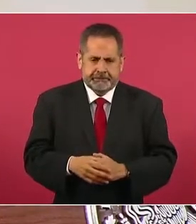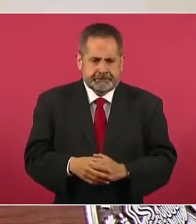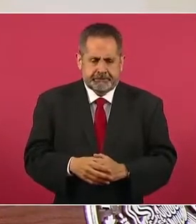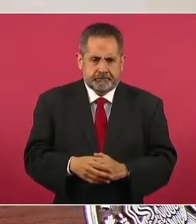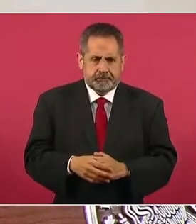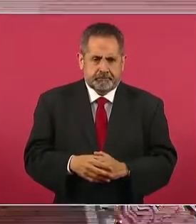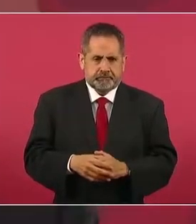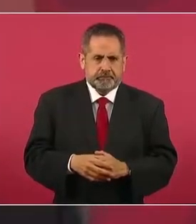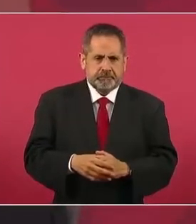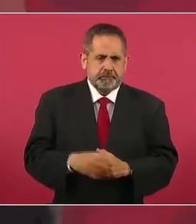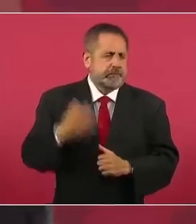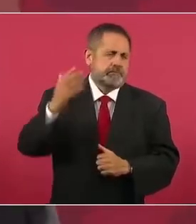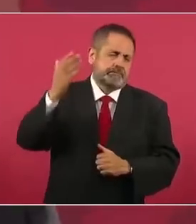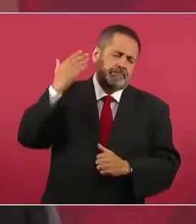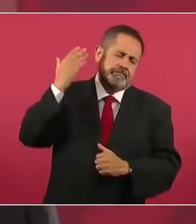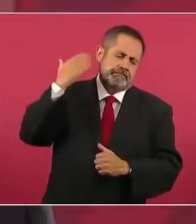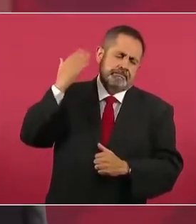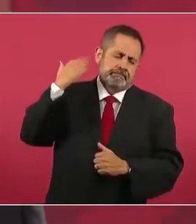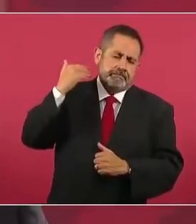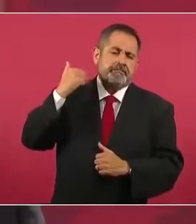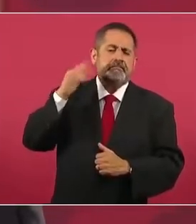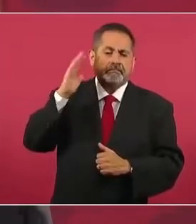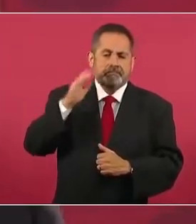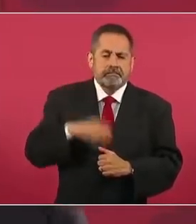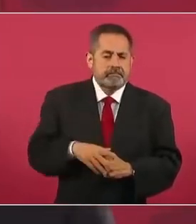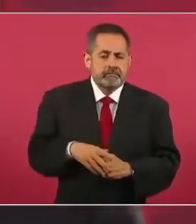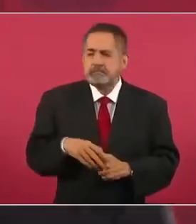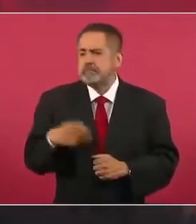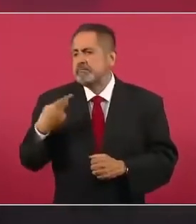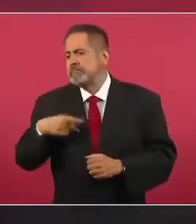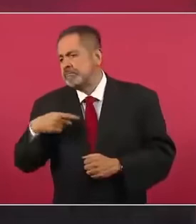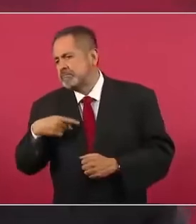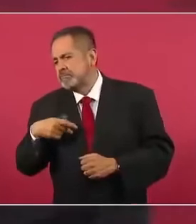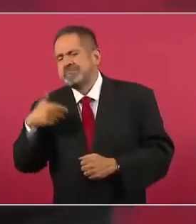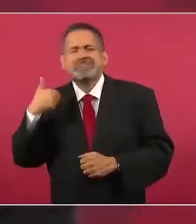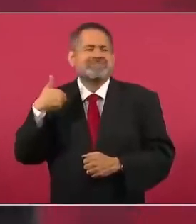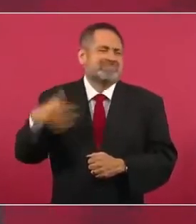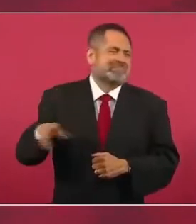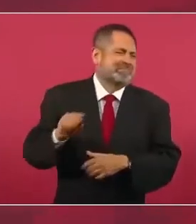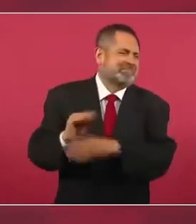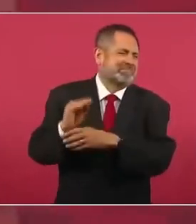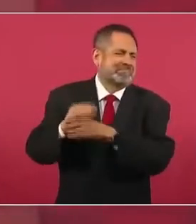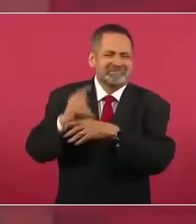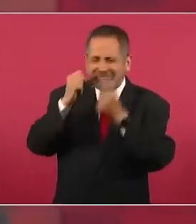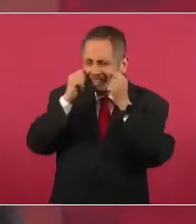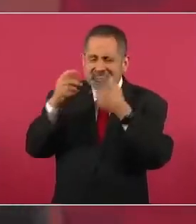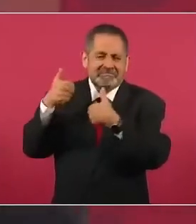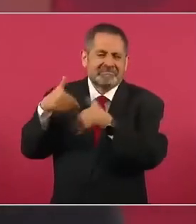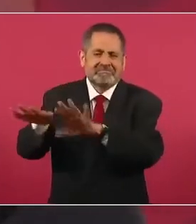Antes, ¿qué pasaba? No les importaba el pueblo, porque con dinero…